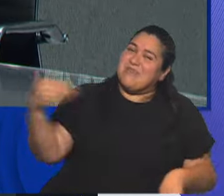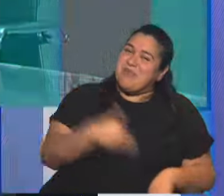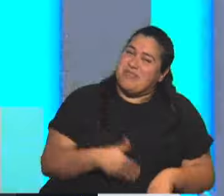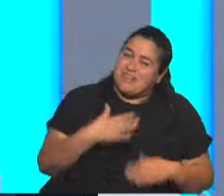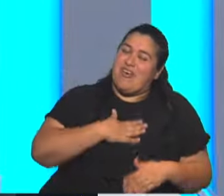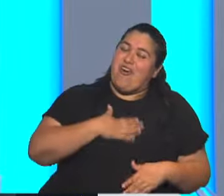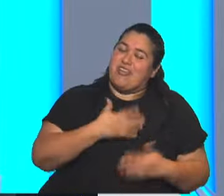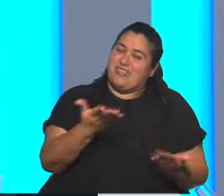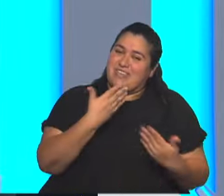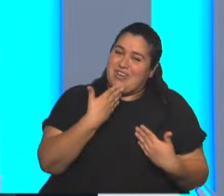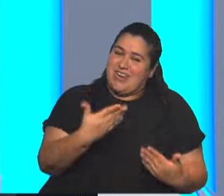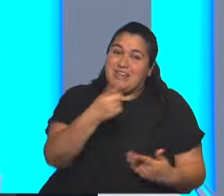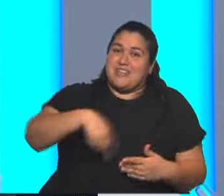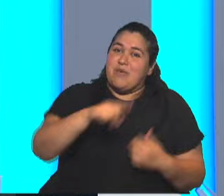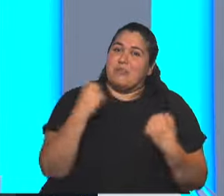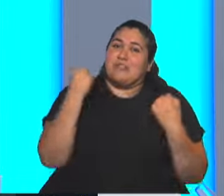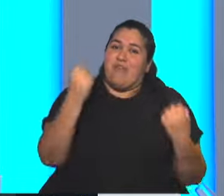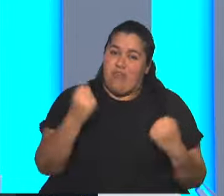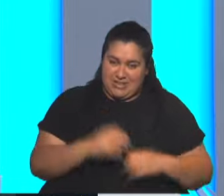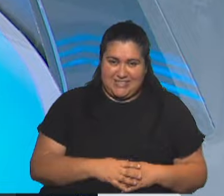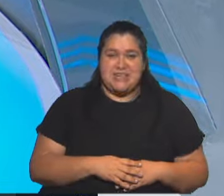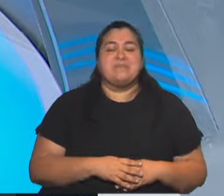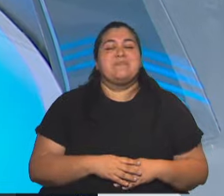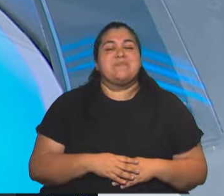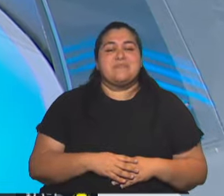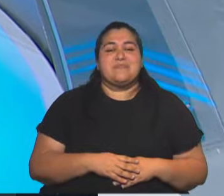gusto, gracias. No le rebobo más minutos. Muchas gracias. por favor, yo encantado.